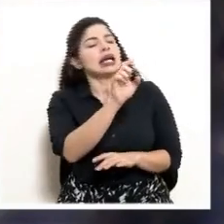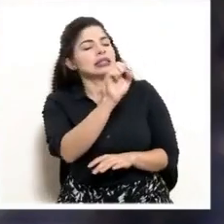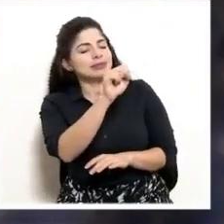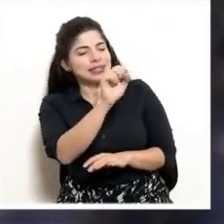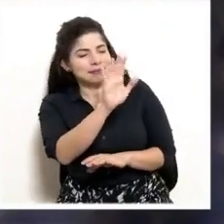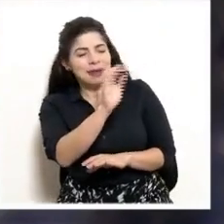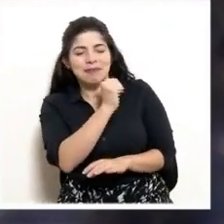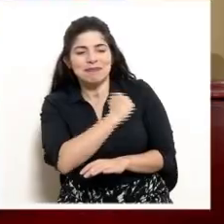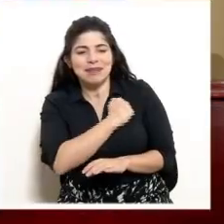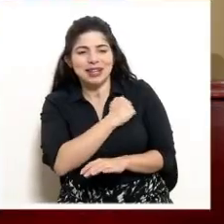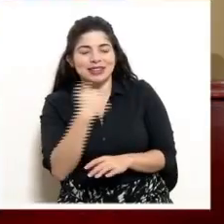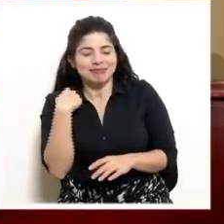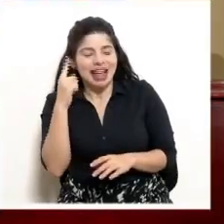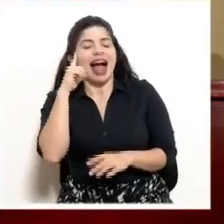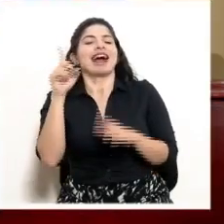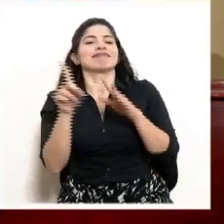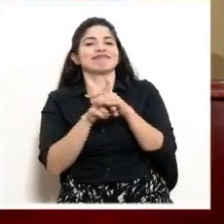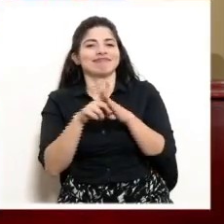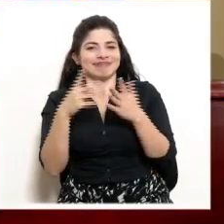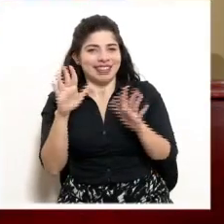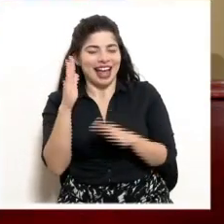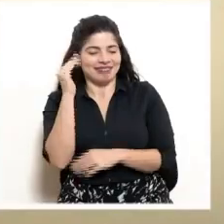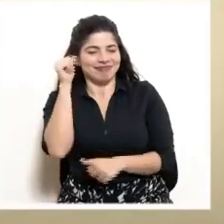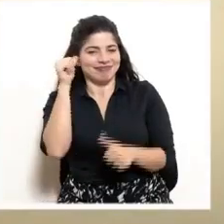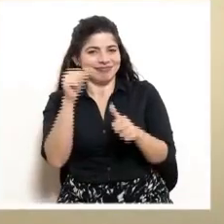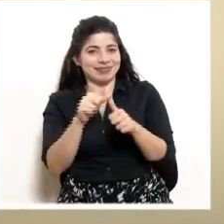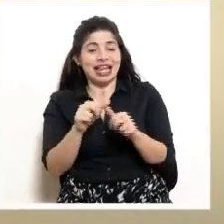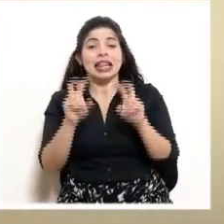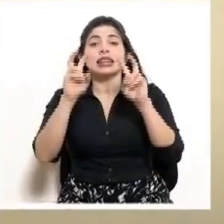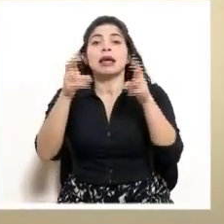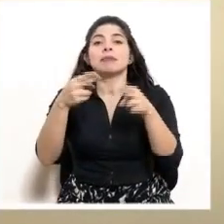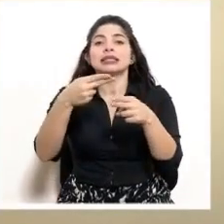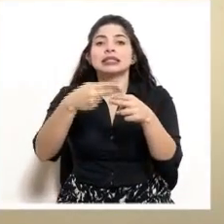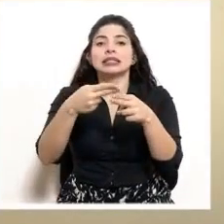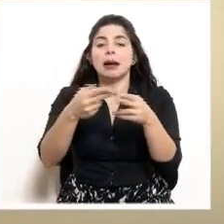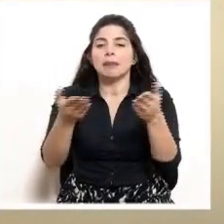Ah, Perdón, ya me lo recuerdo. El tema se llama balance.